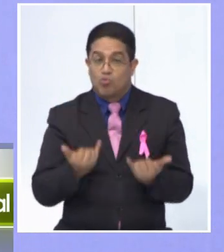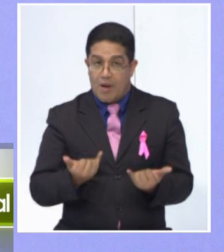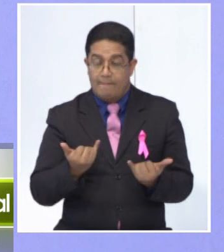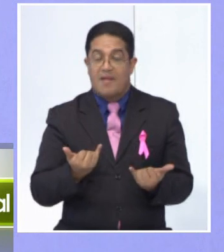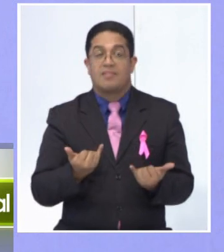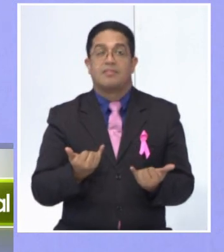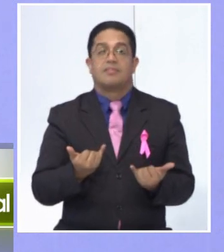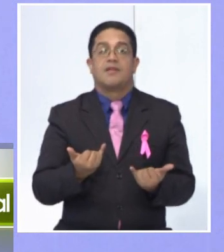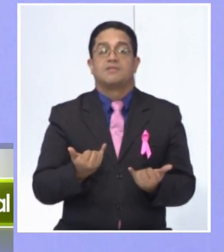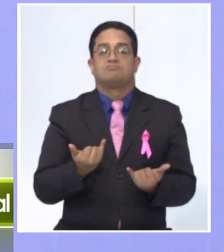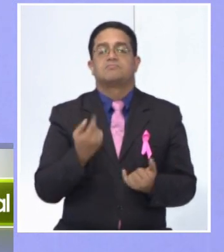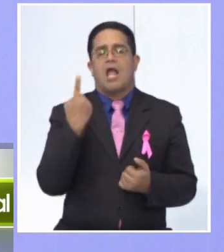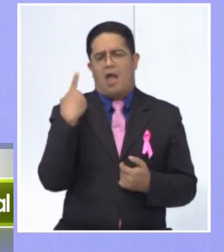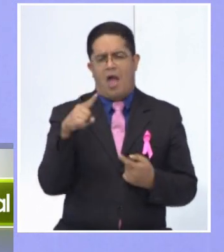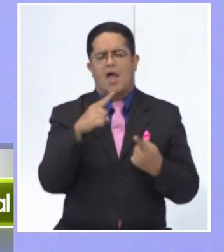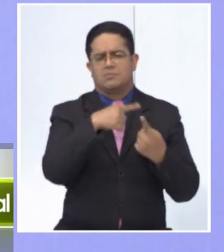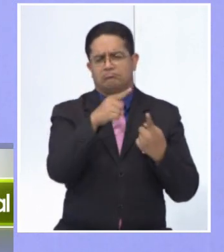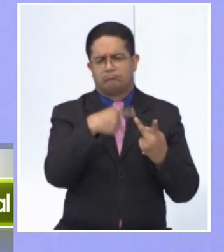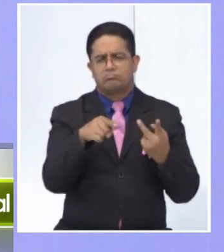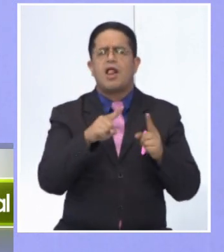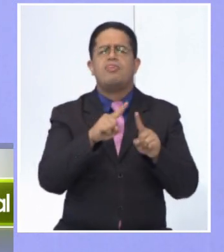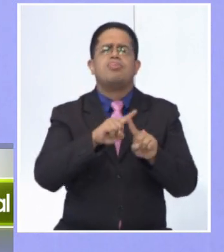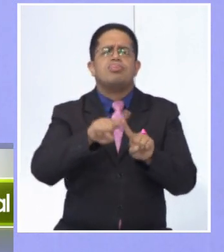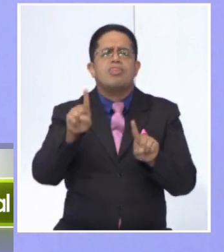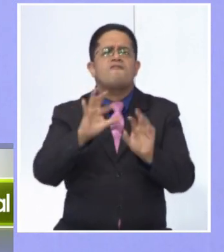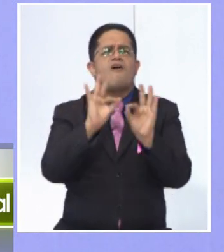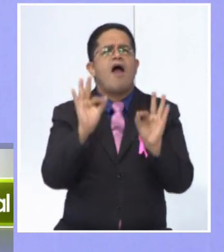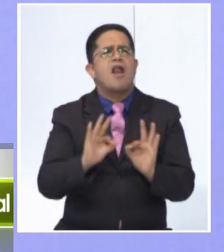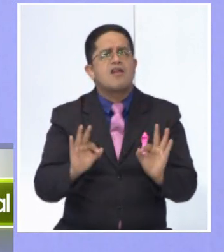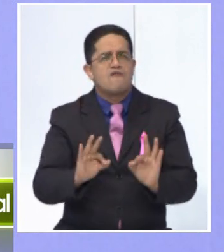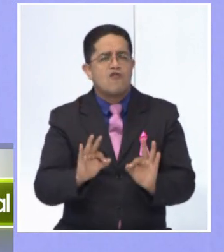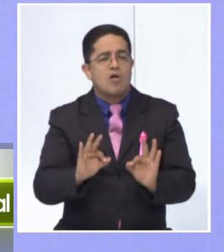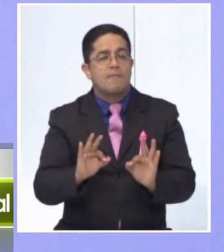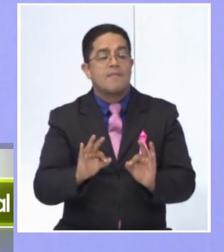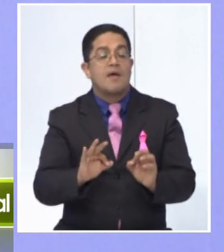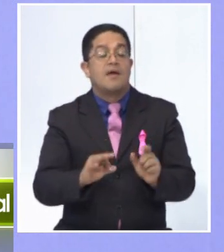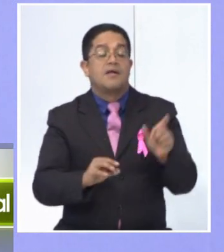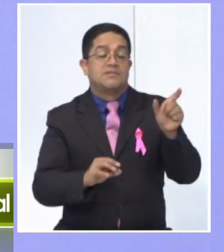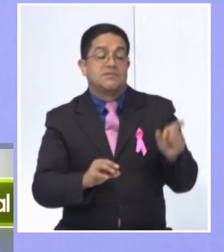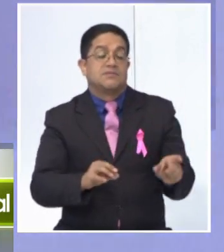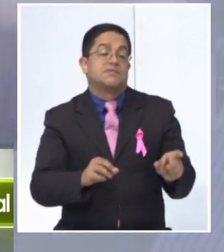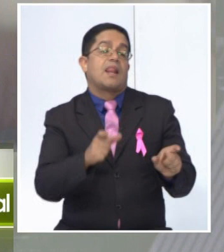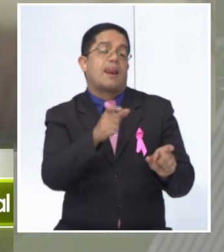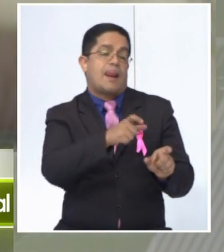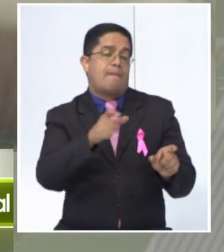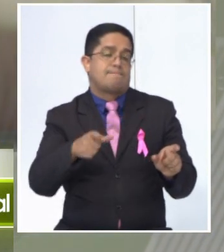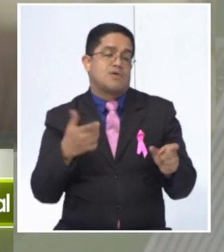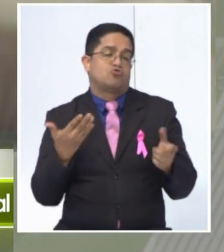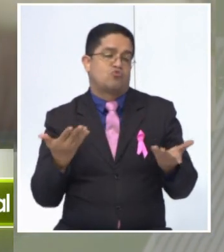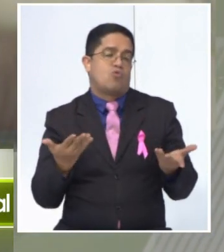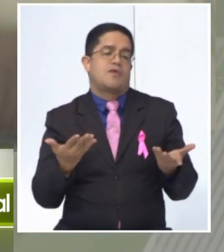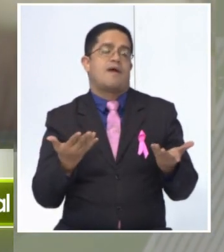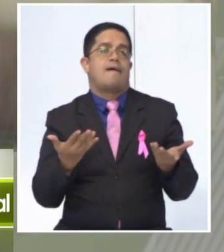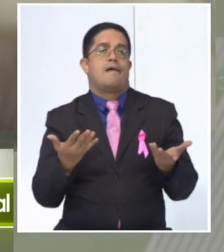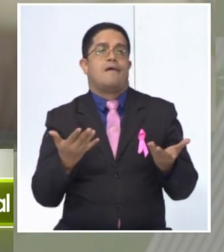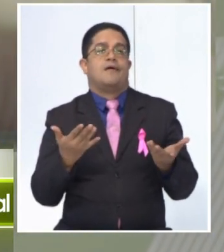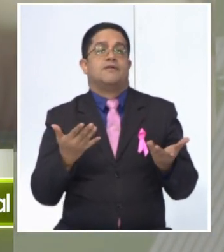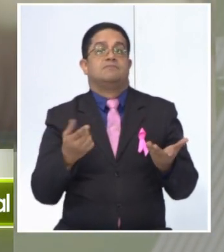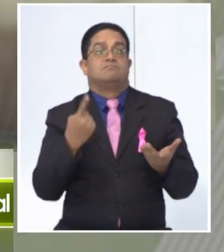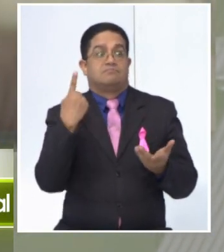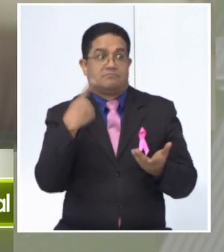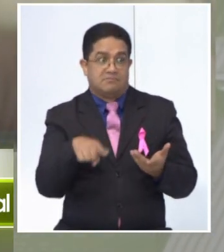una gran cantidad de tratamientos médicos que permiten que la mayoría de los pacientes, si Dios quiere, puedan